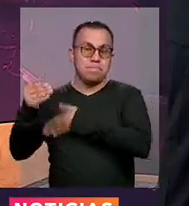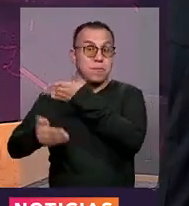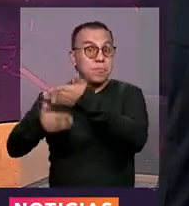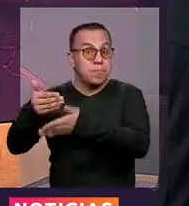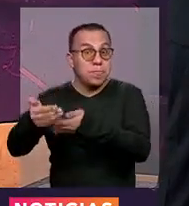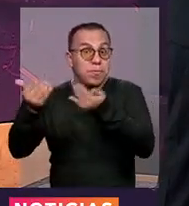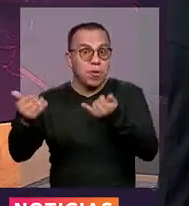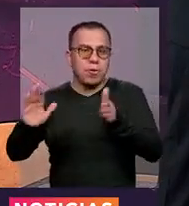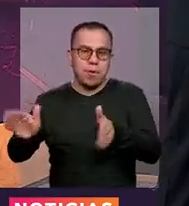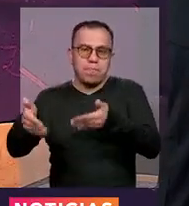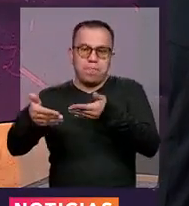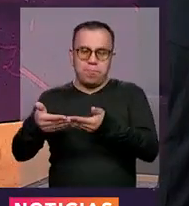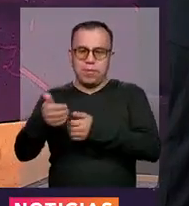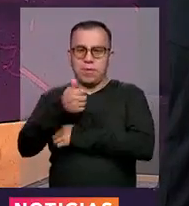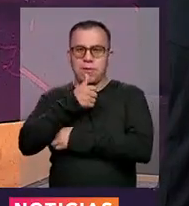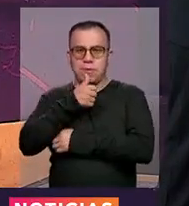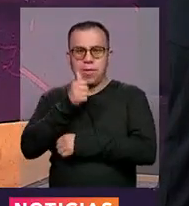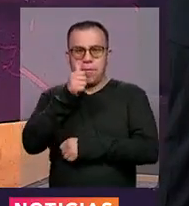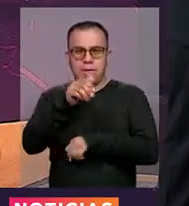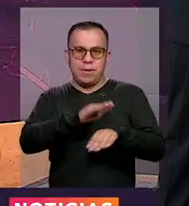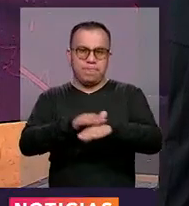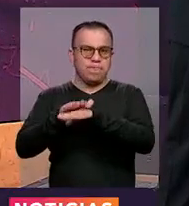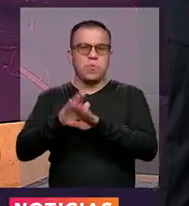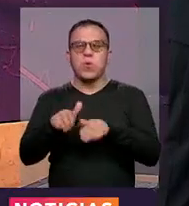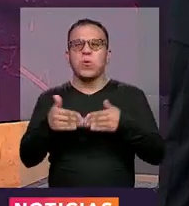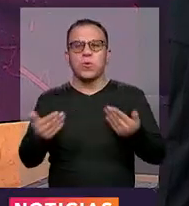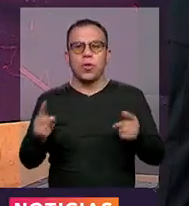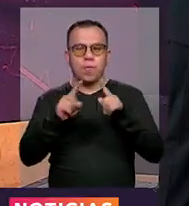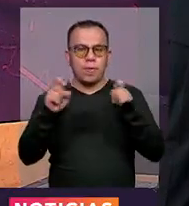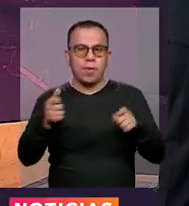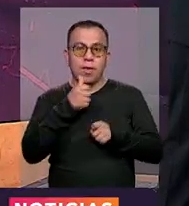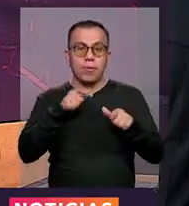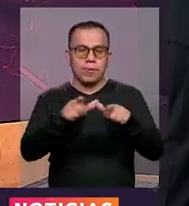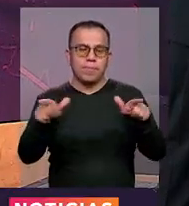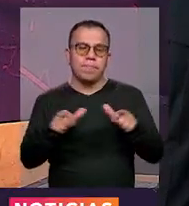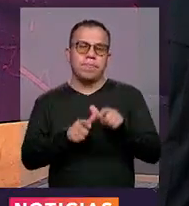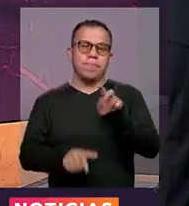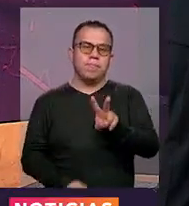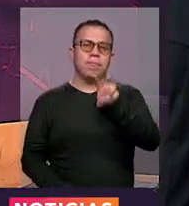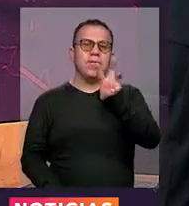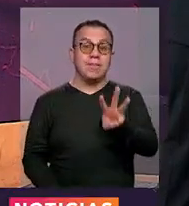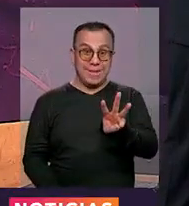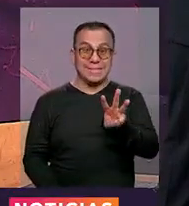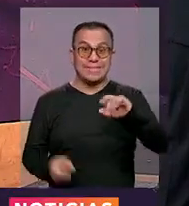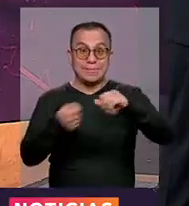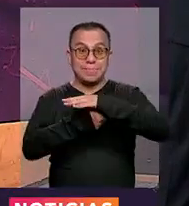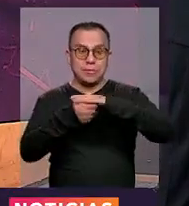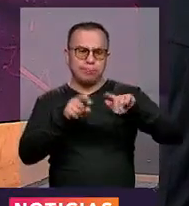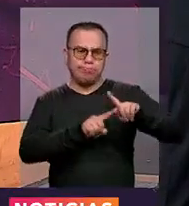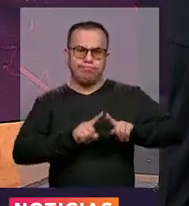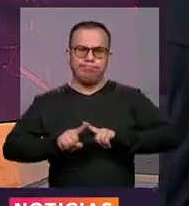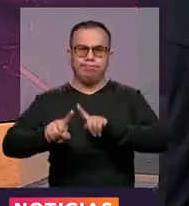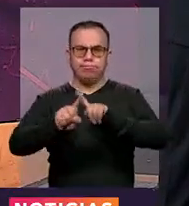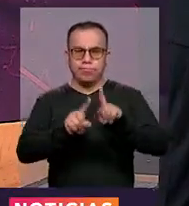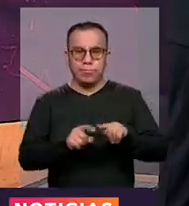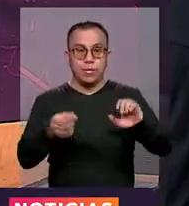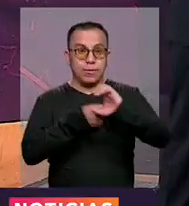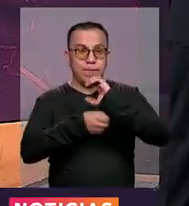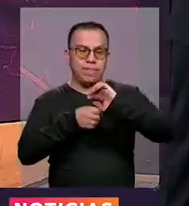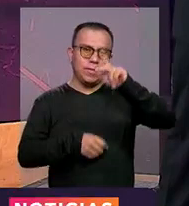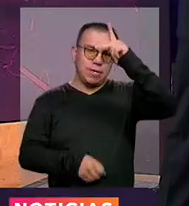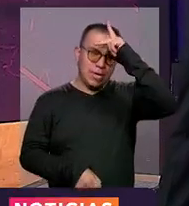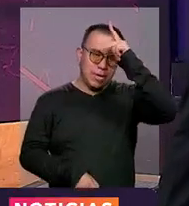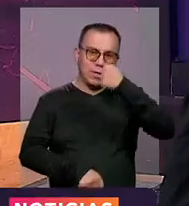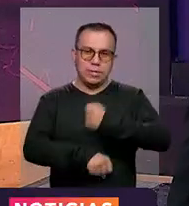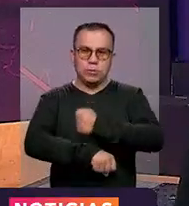de lo que será el ataponamiento de acometida. mañana se llevará a cabo cortes de agua en 23 barrios de las diferentes localidades de la ciudad, entre ellos Kennedy,